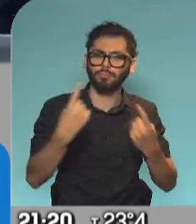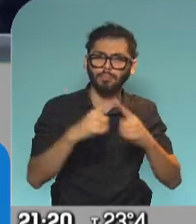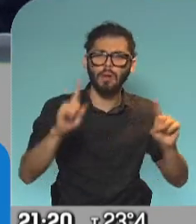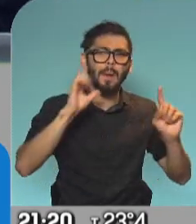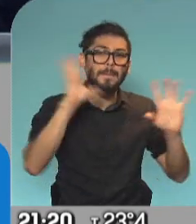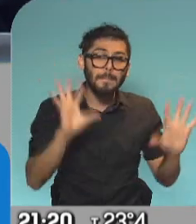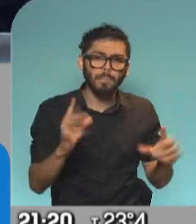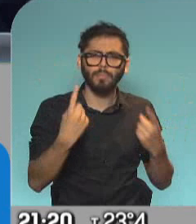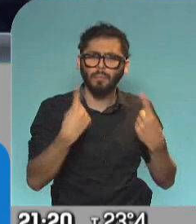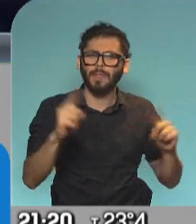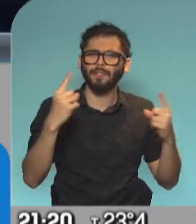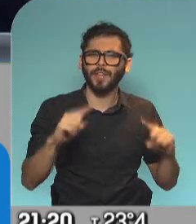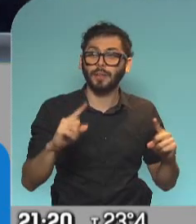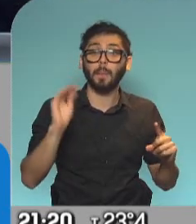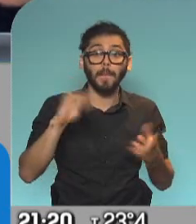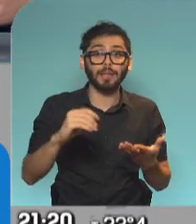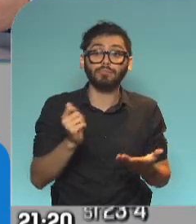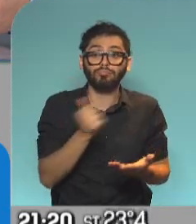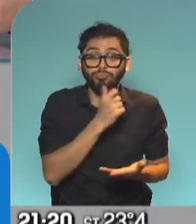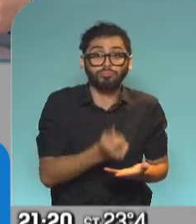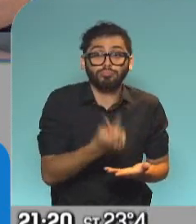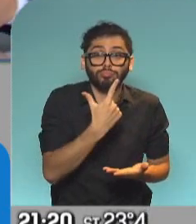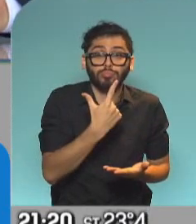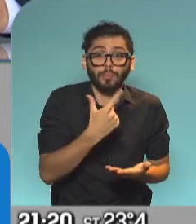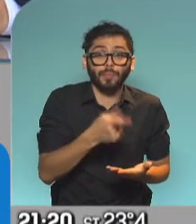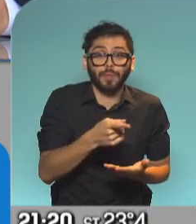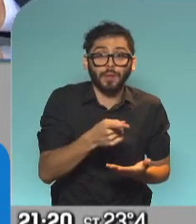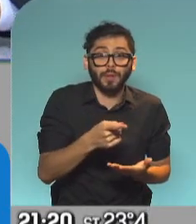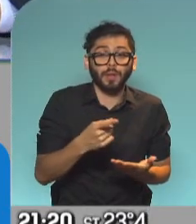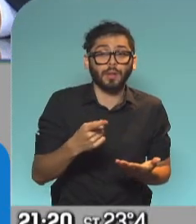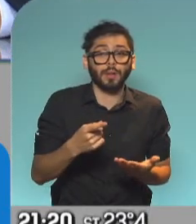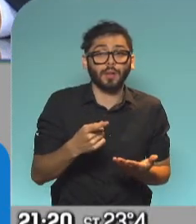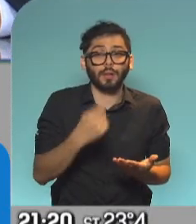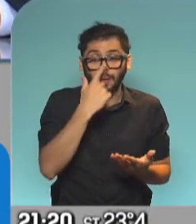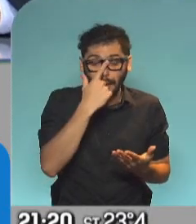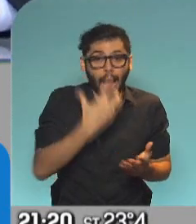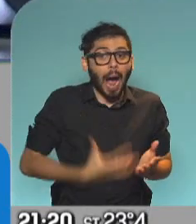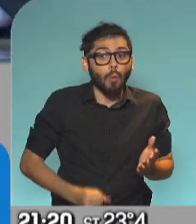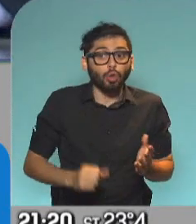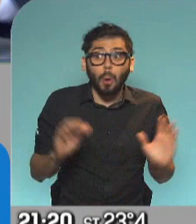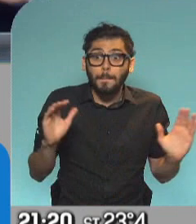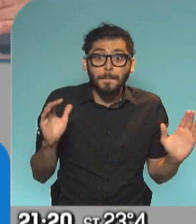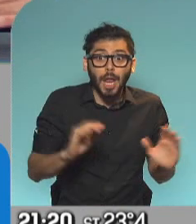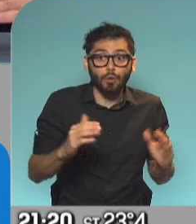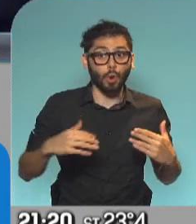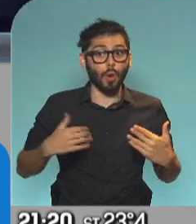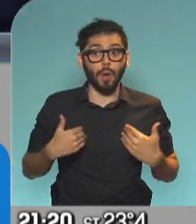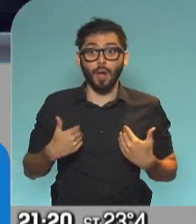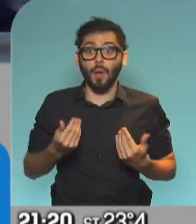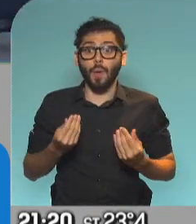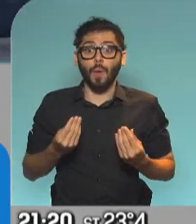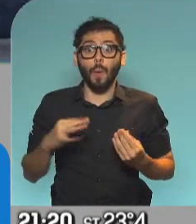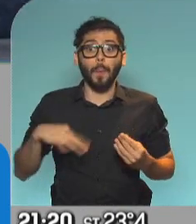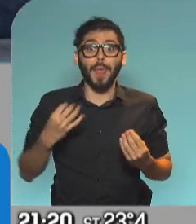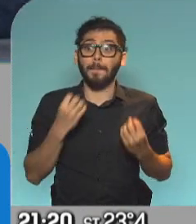luego a través de métodos anticonceptivos bajan la cantidad de abortos, sube la calidad y baja la cantidad.